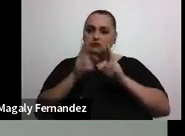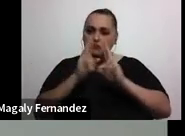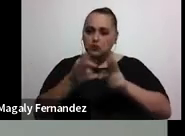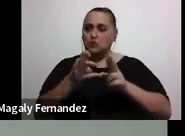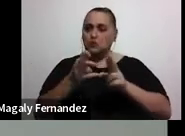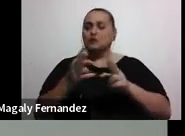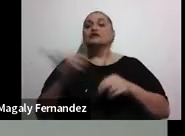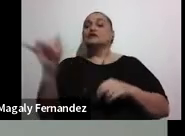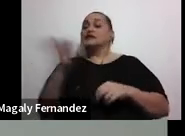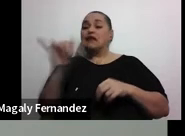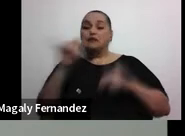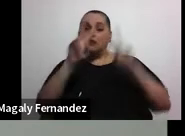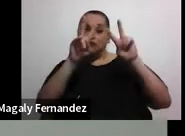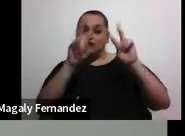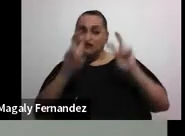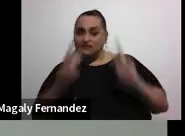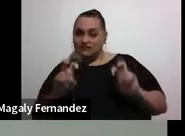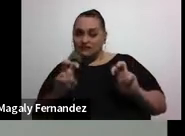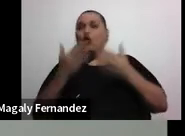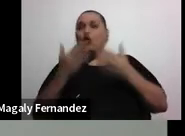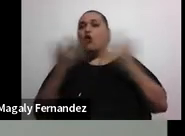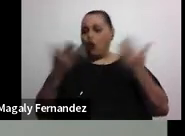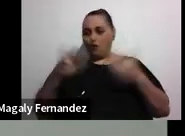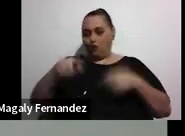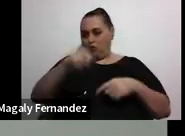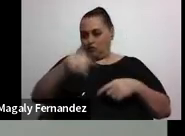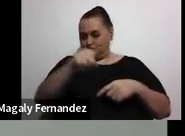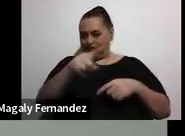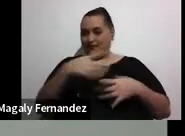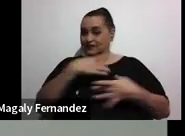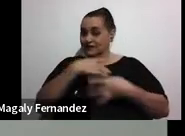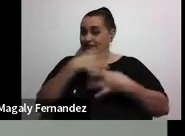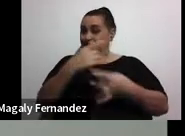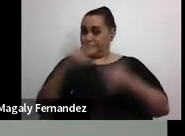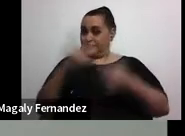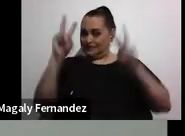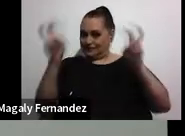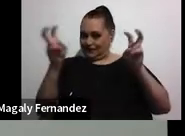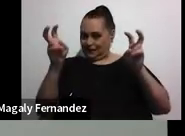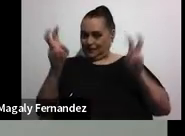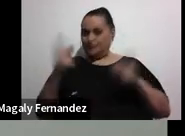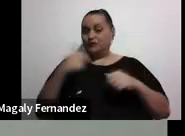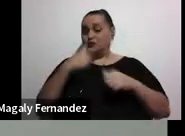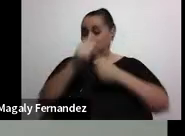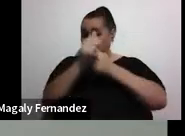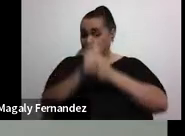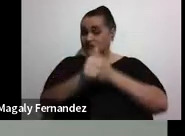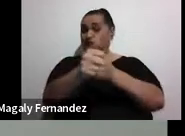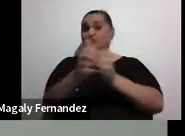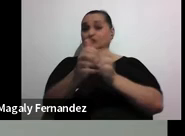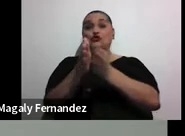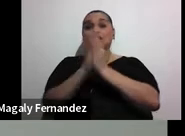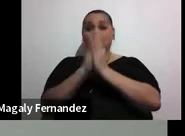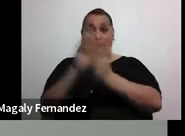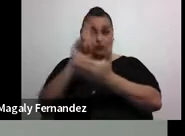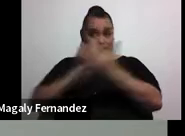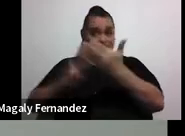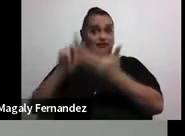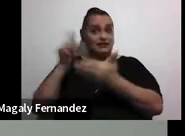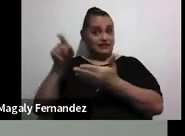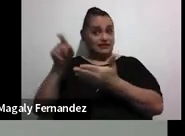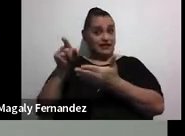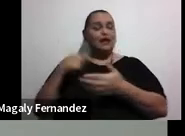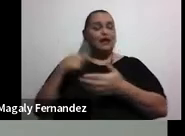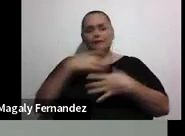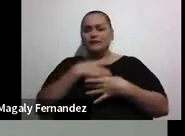también revisar un poco cómo está el interés de este tema para ustedes. Yo siguiendo mucho la solicitud que me hacen en la universidad, me interesa